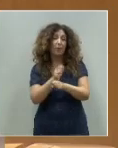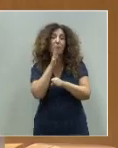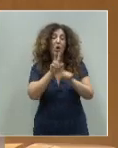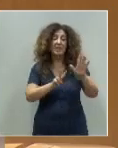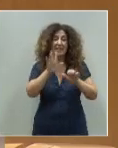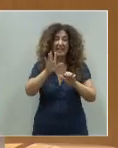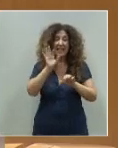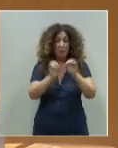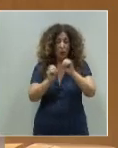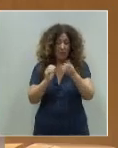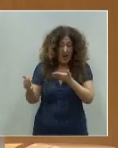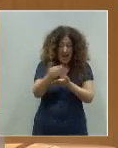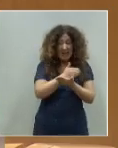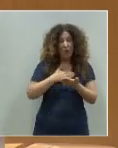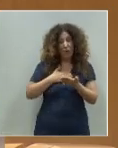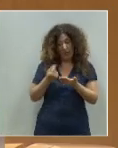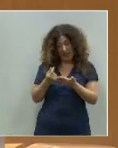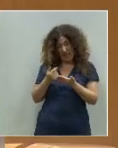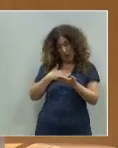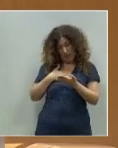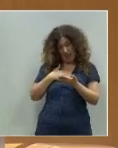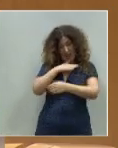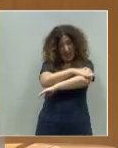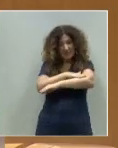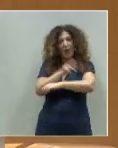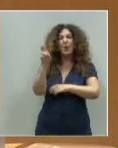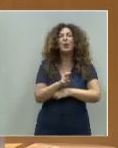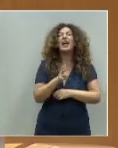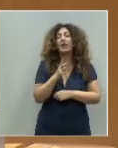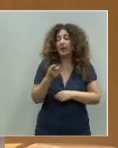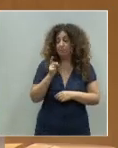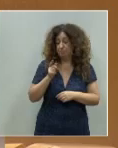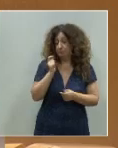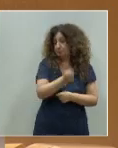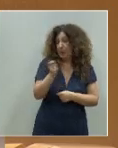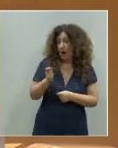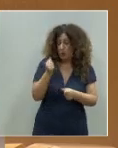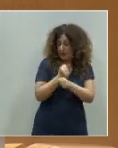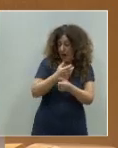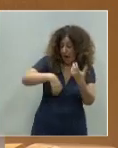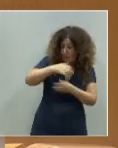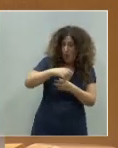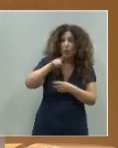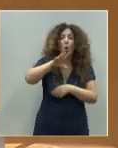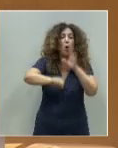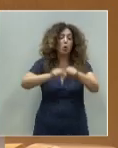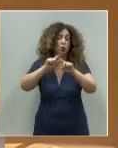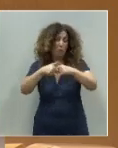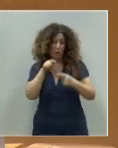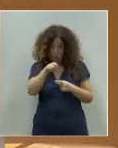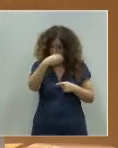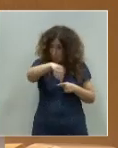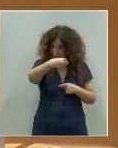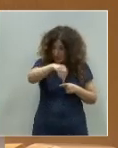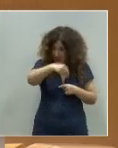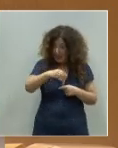de la recaudación de los ingresos del Estado proviene de los ingresos de la renta de trabajo y del consumo familiar. Usted es presidente, entre otras